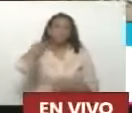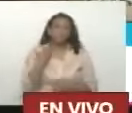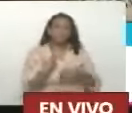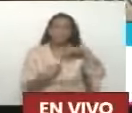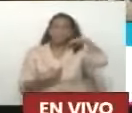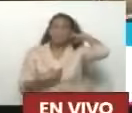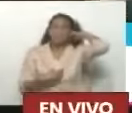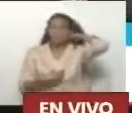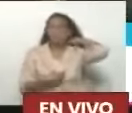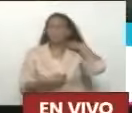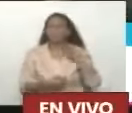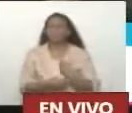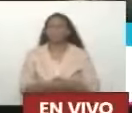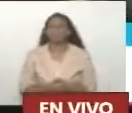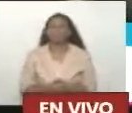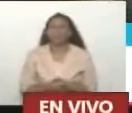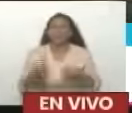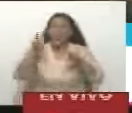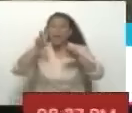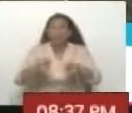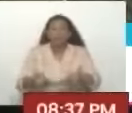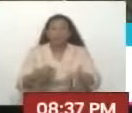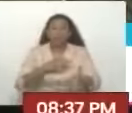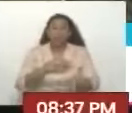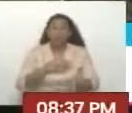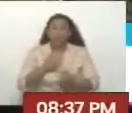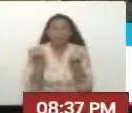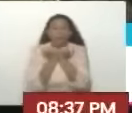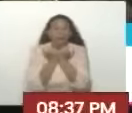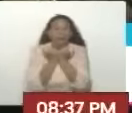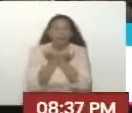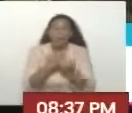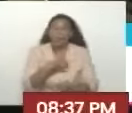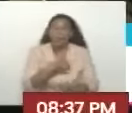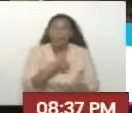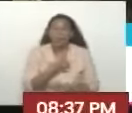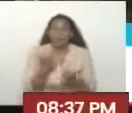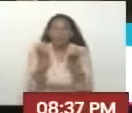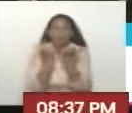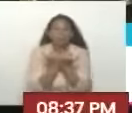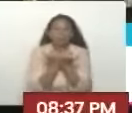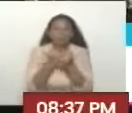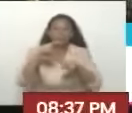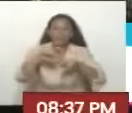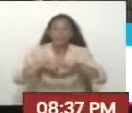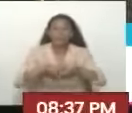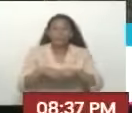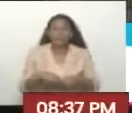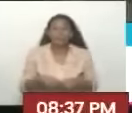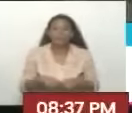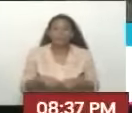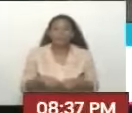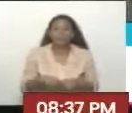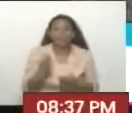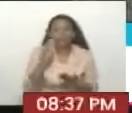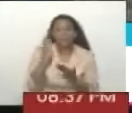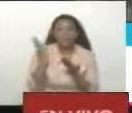Yo me tengo que sentar Porque yo no quepo ahí ¿Verdad? un chance ahí Silita No, Silita Así no cabe